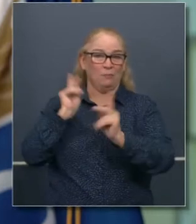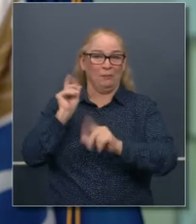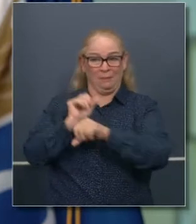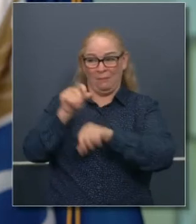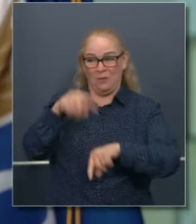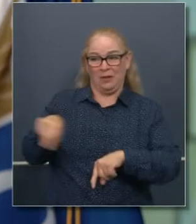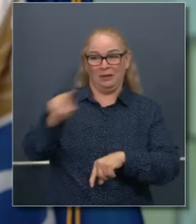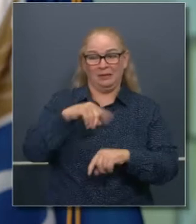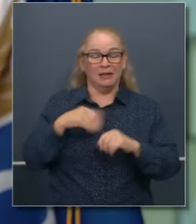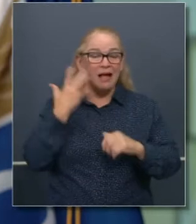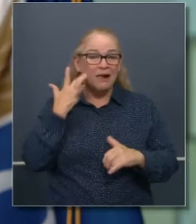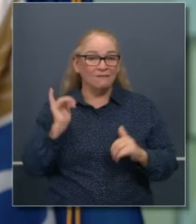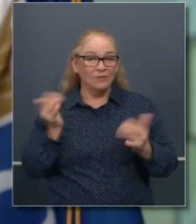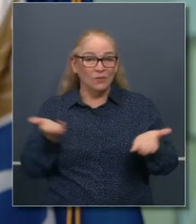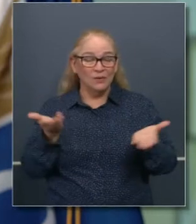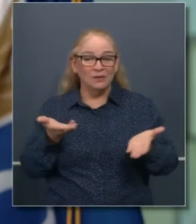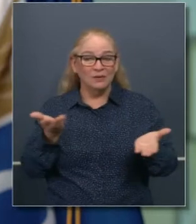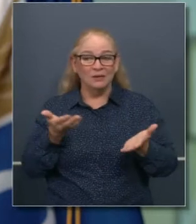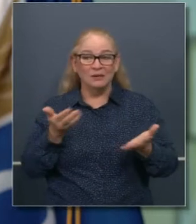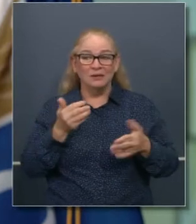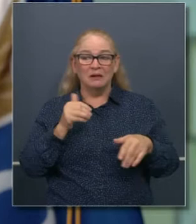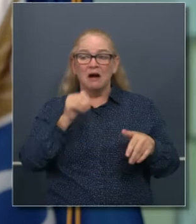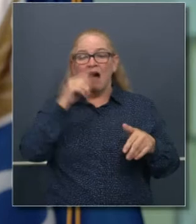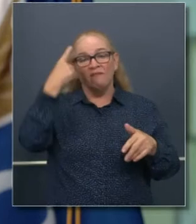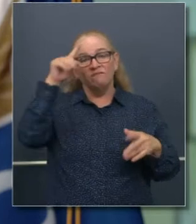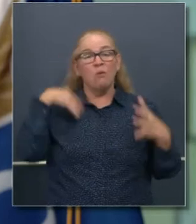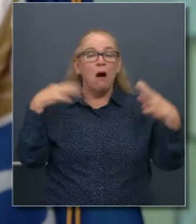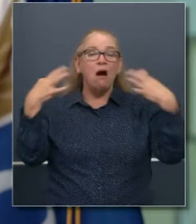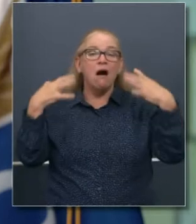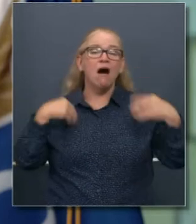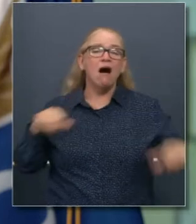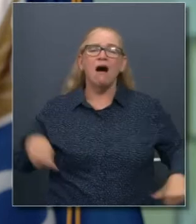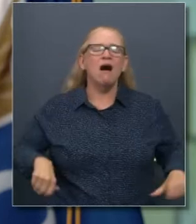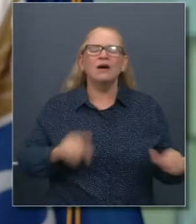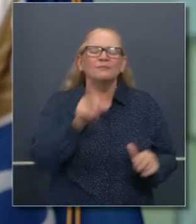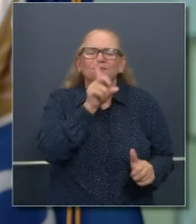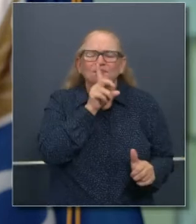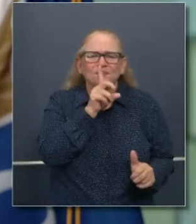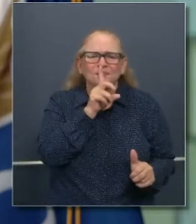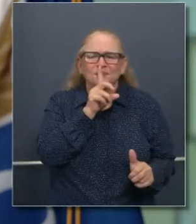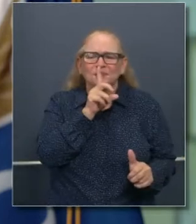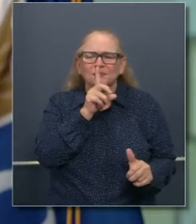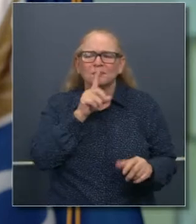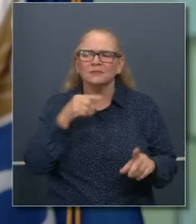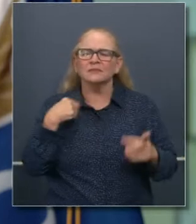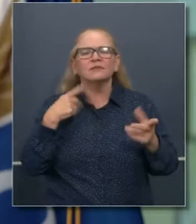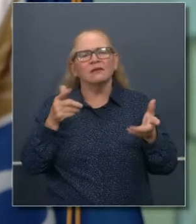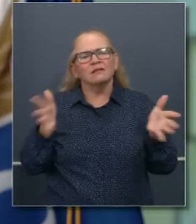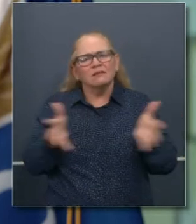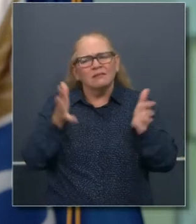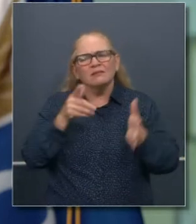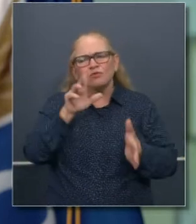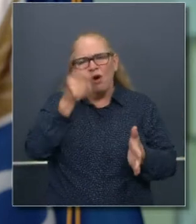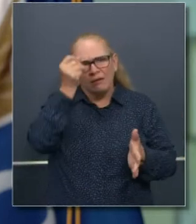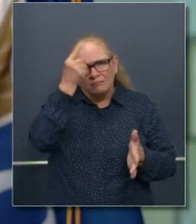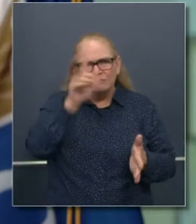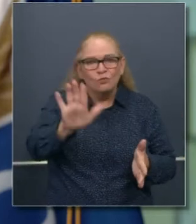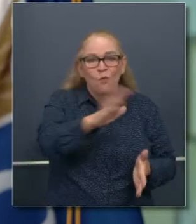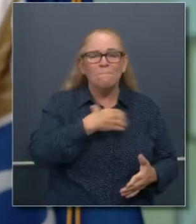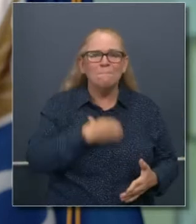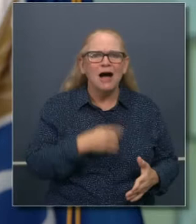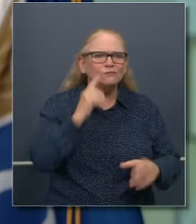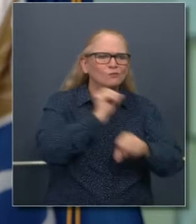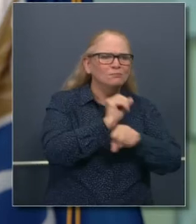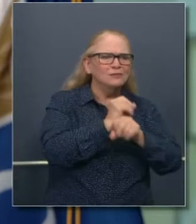Y esto lo digo no para impresionar a ninguno de ustedes, sino para impresionar, o mejor dicho, para recalcar la pasión del